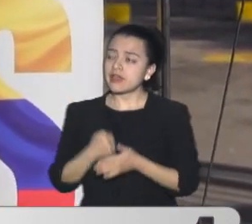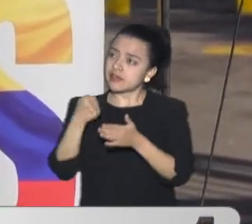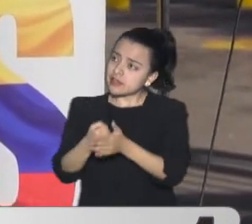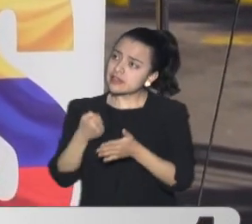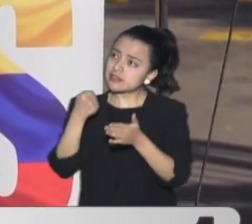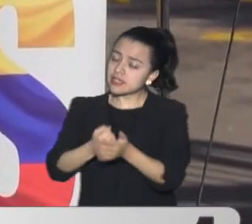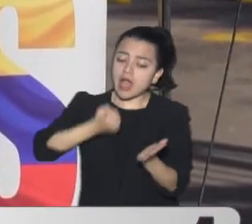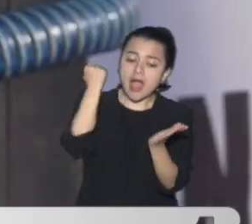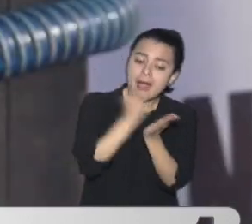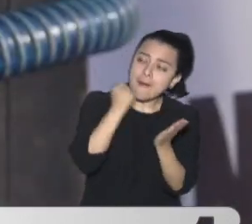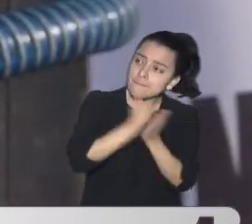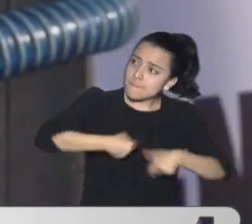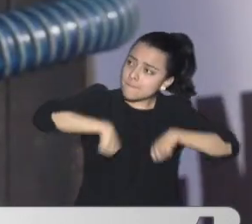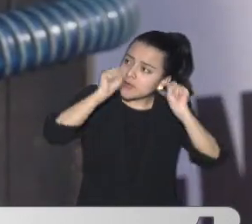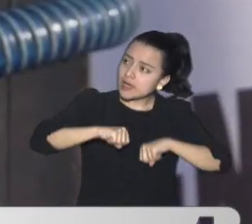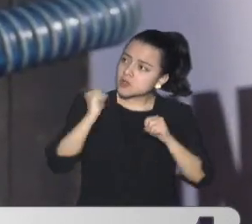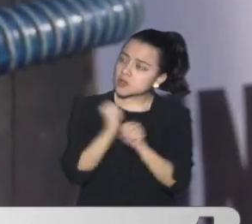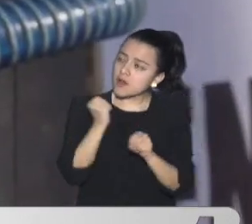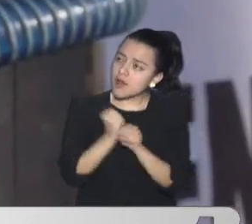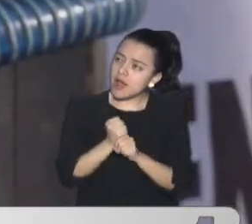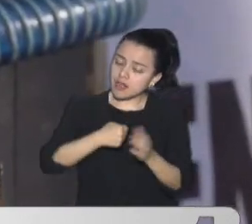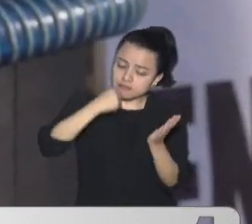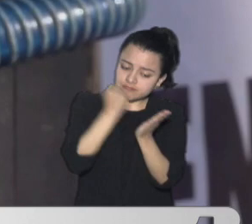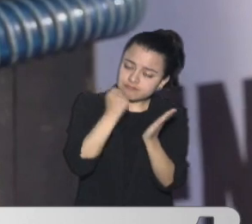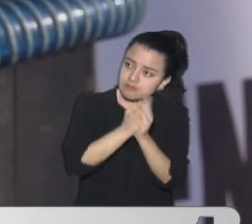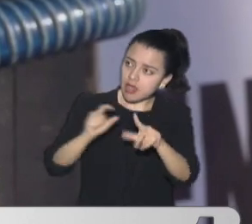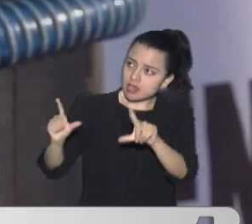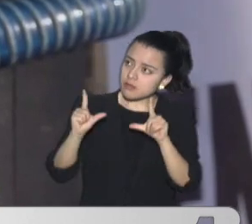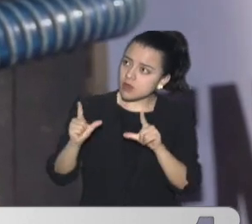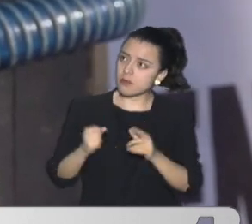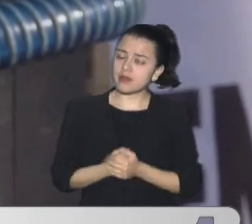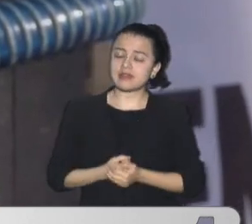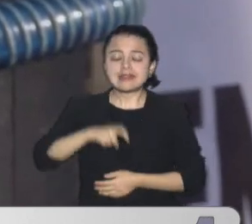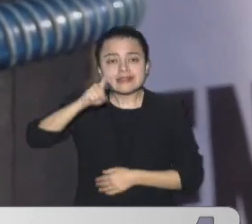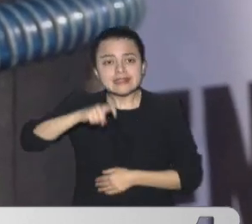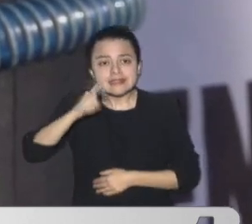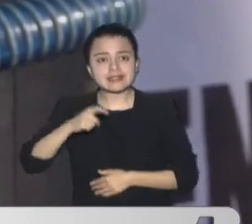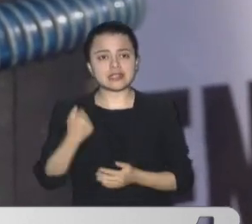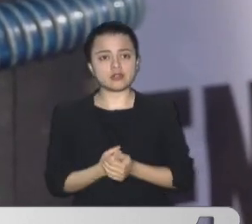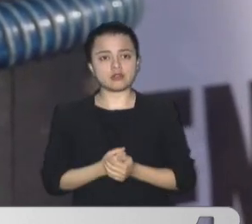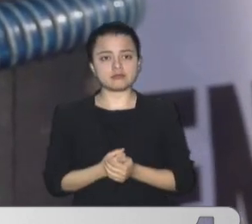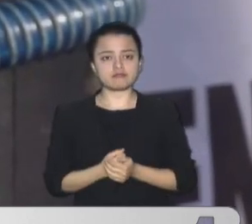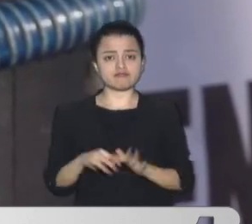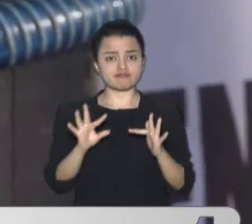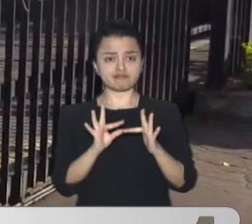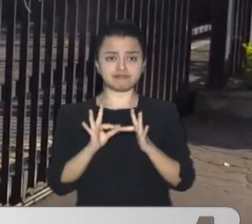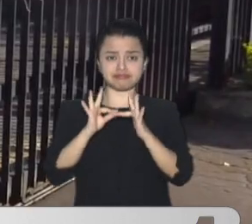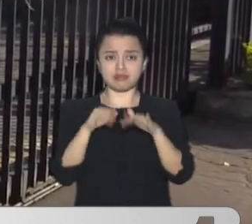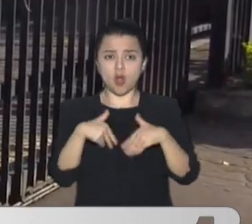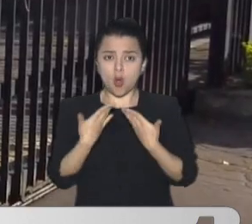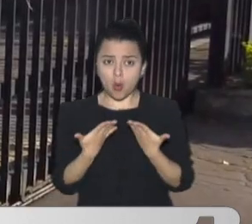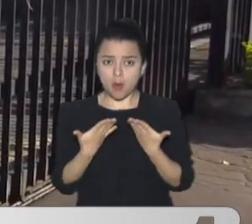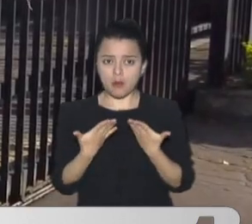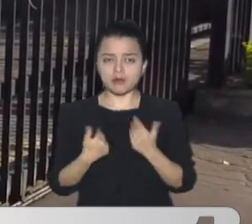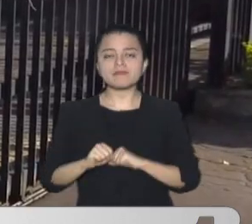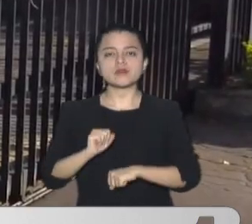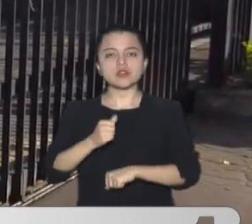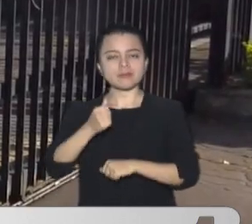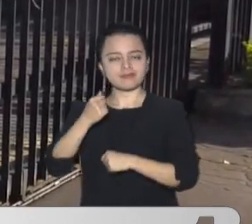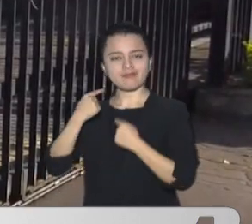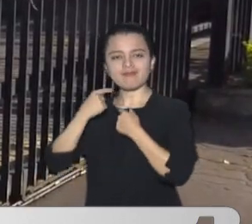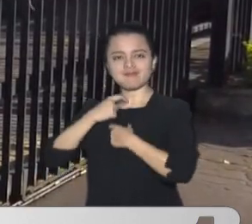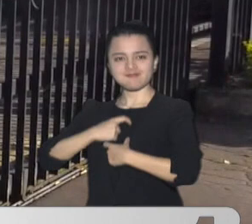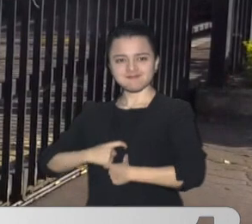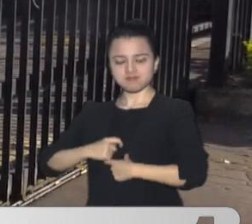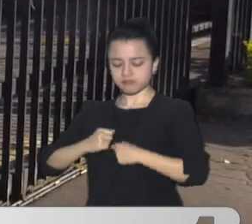pares Que realizan La revisión De la solicitud Para que Ovalle Pueda laborar En el país Como especialista En cirugía torácica Estudio Que realizó en